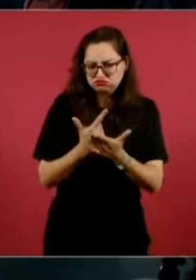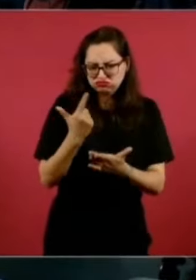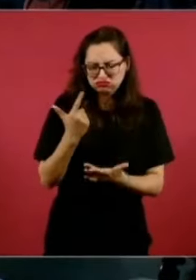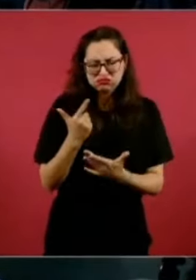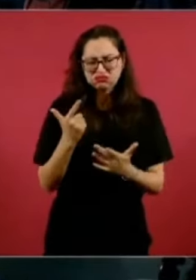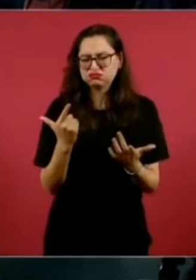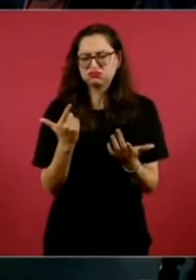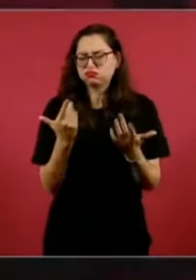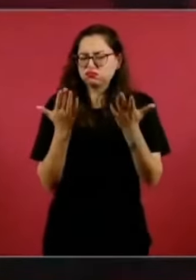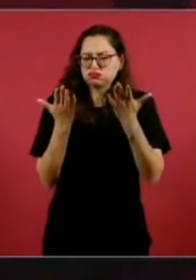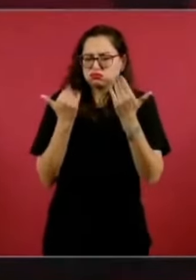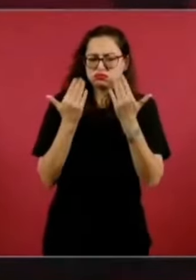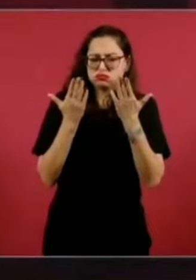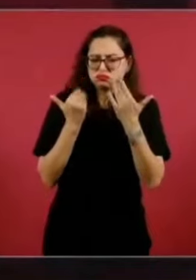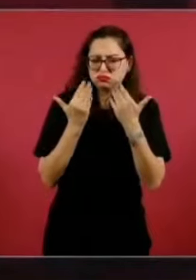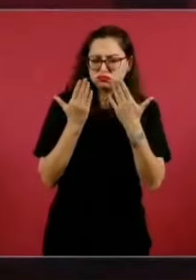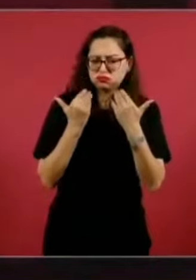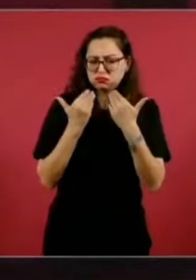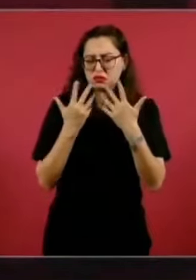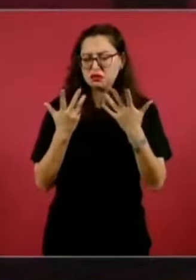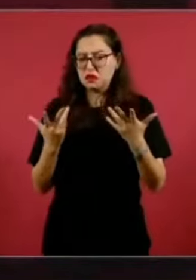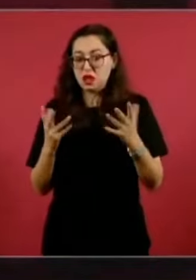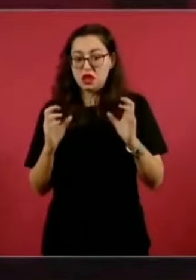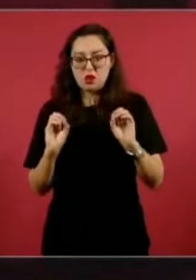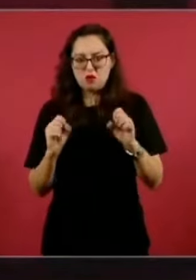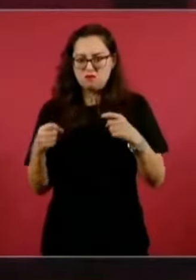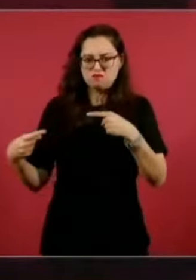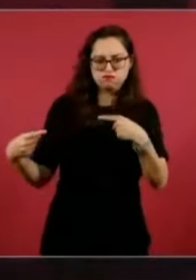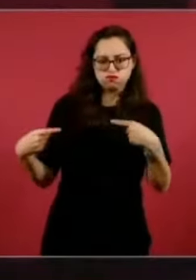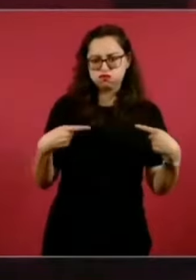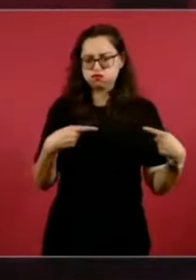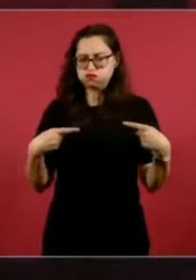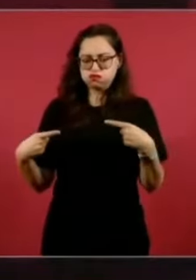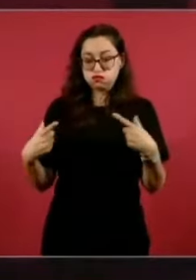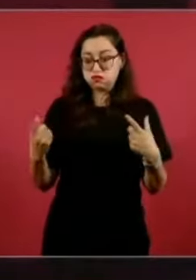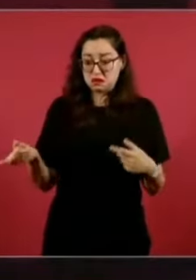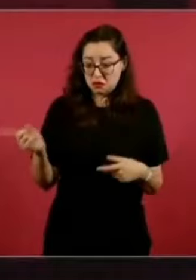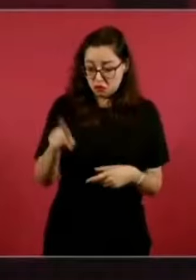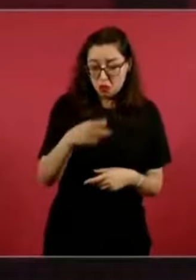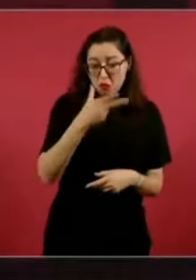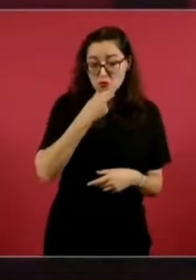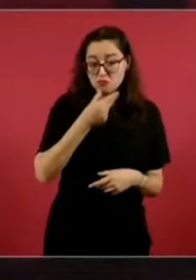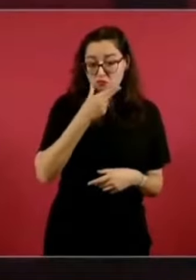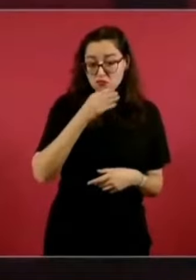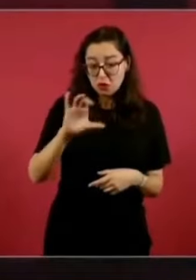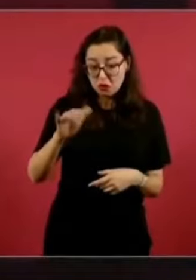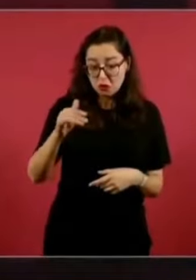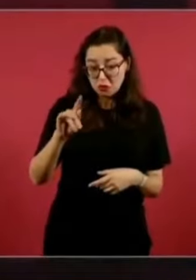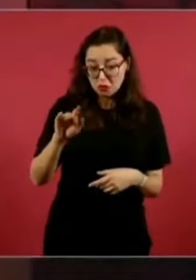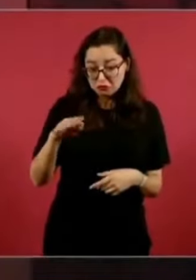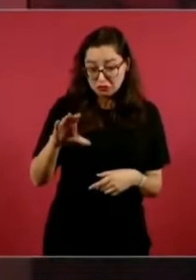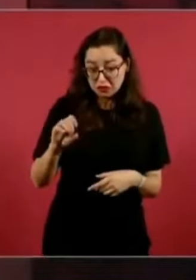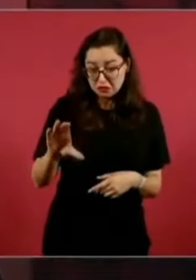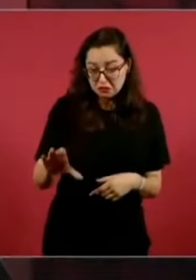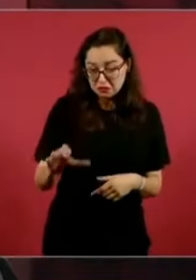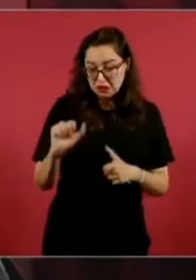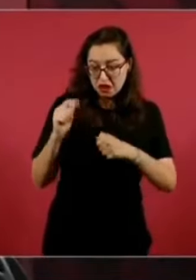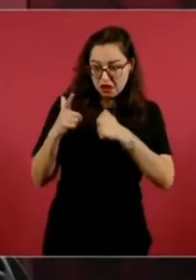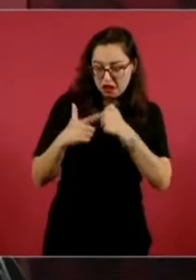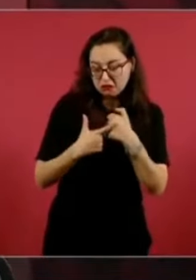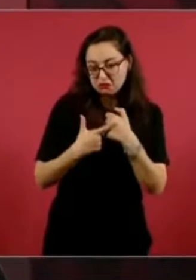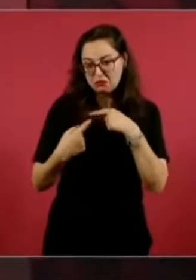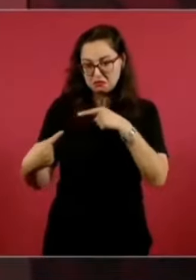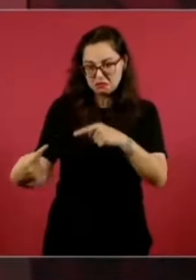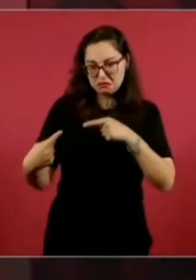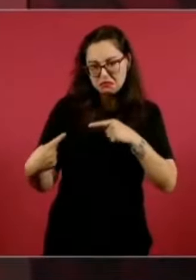rivalidad o pleitos con Cuauhtémoc, que también le agradecemos mucho por su